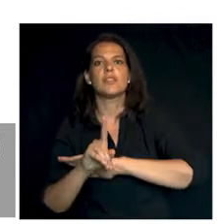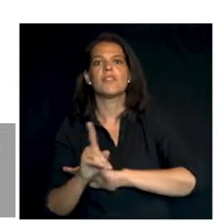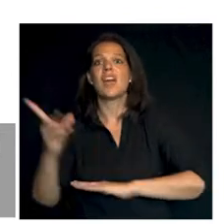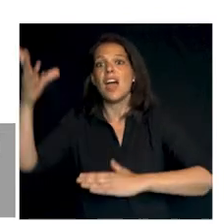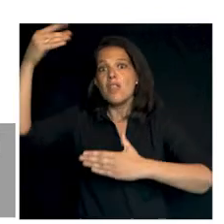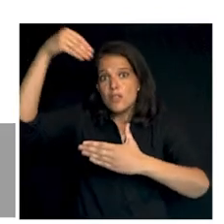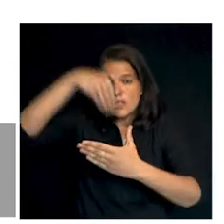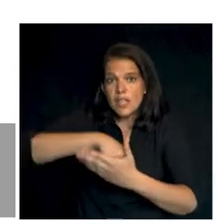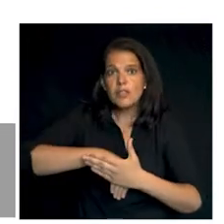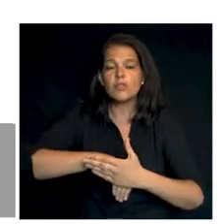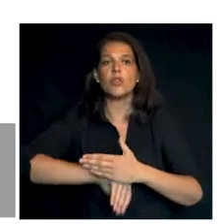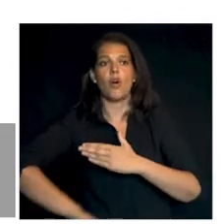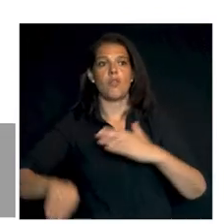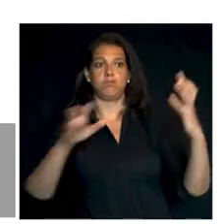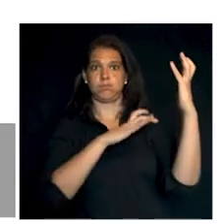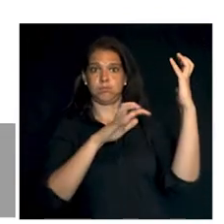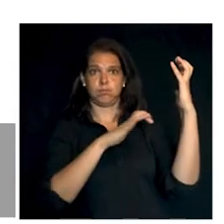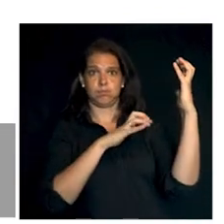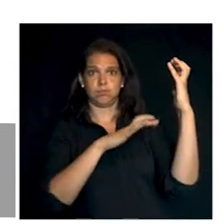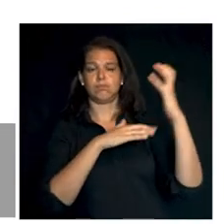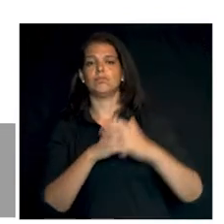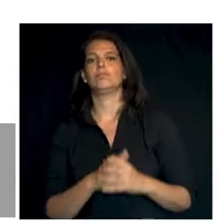instalados en tu dispositivo.